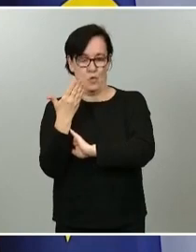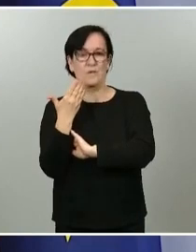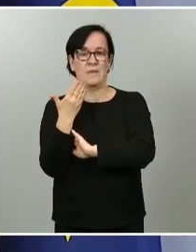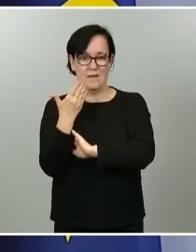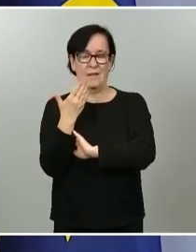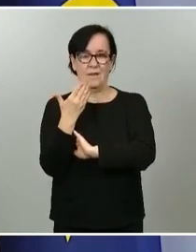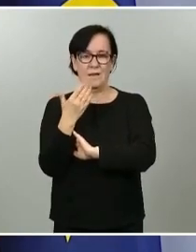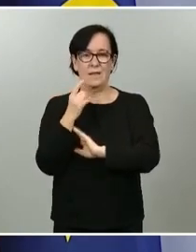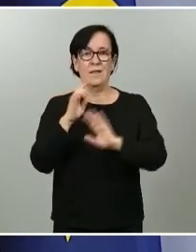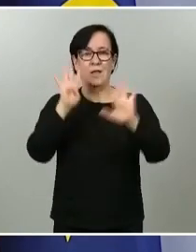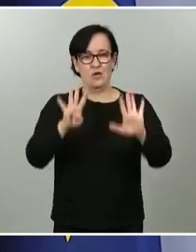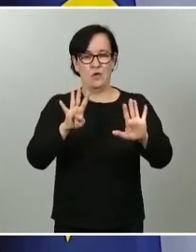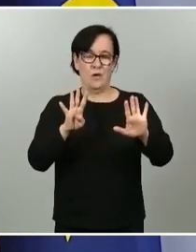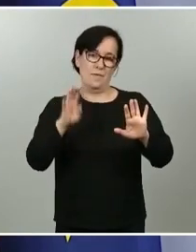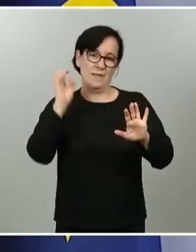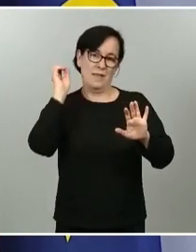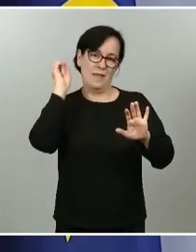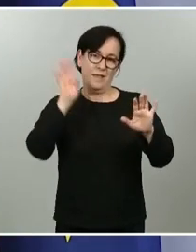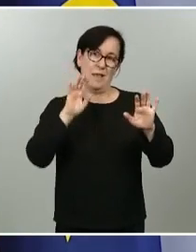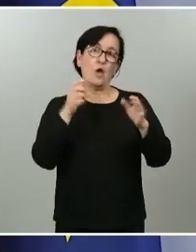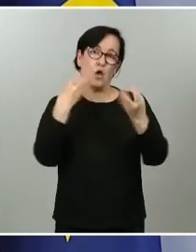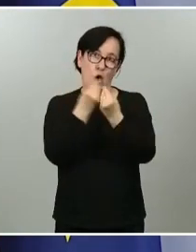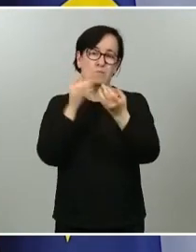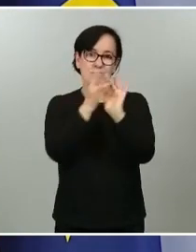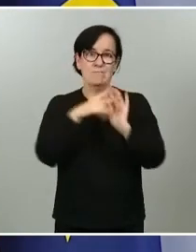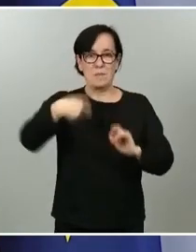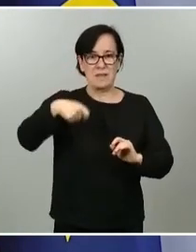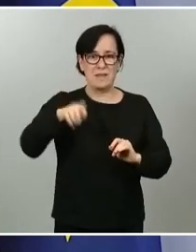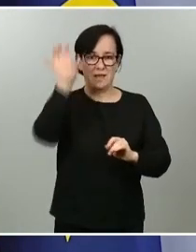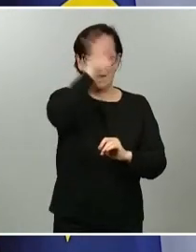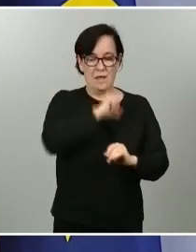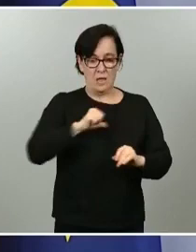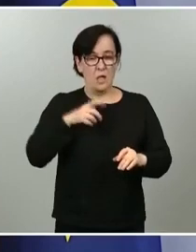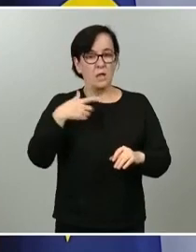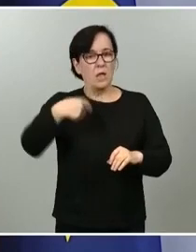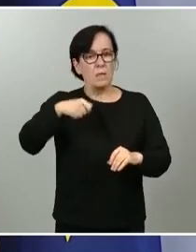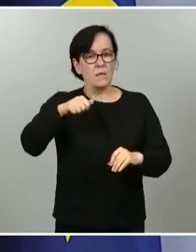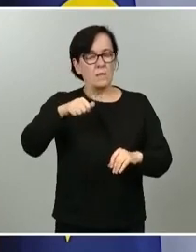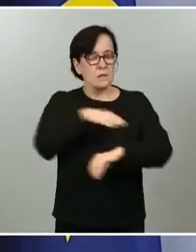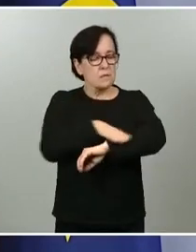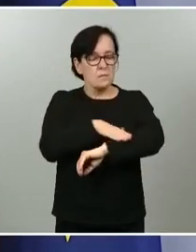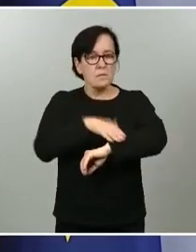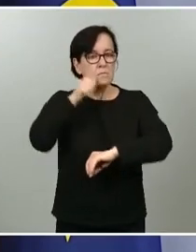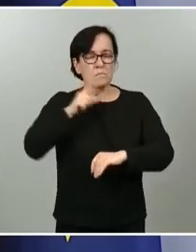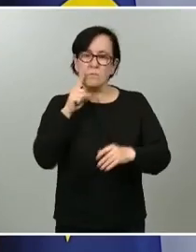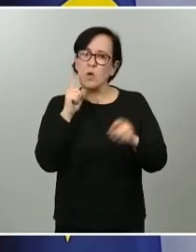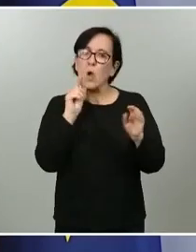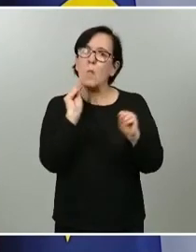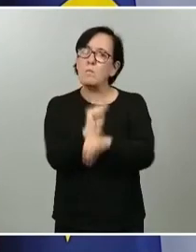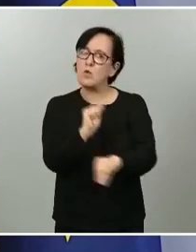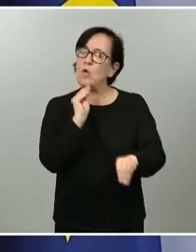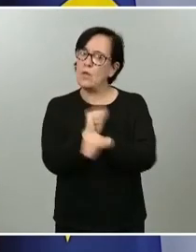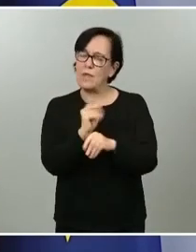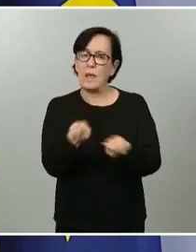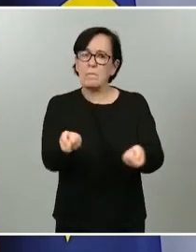novena conferencia con los presidentes autonómicos. El presidente del Gobierno ha pedido máxima prudencia para controlar la epidemia a todos los